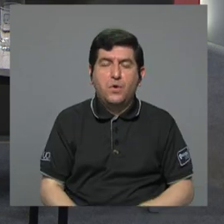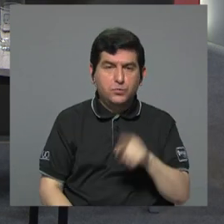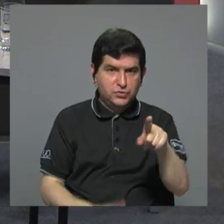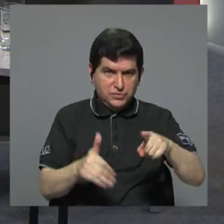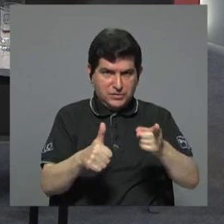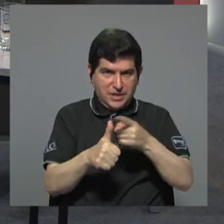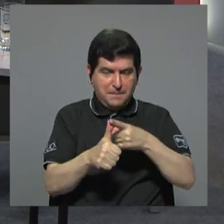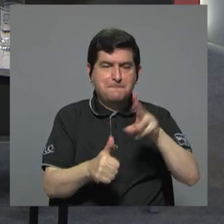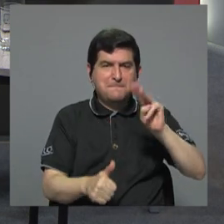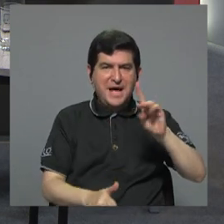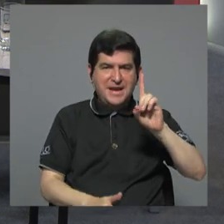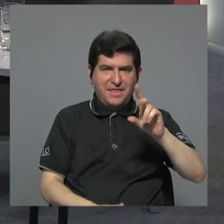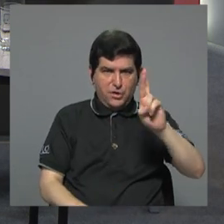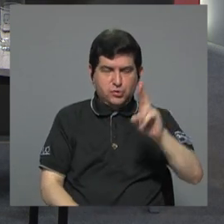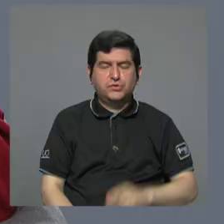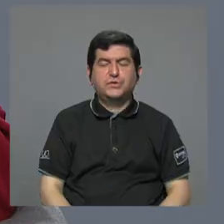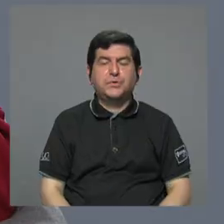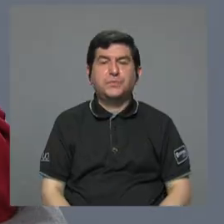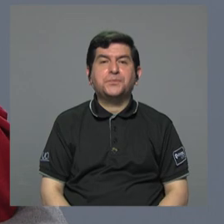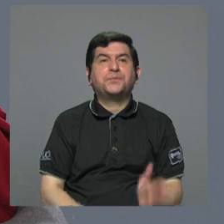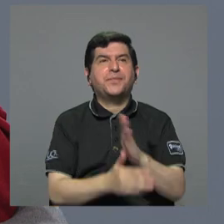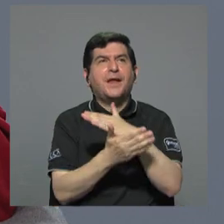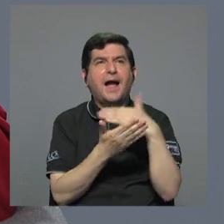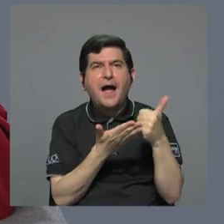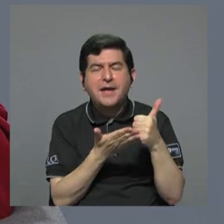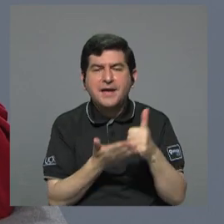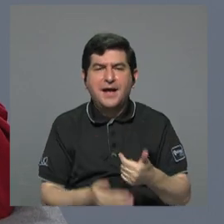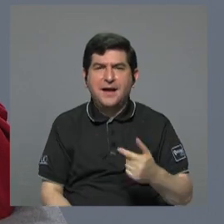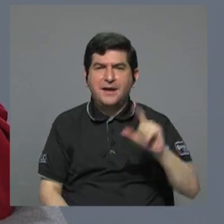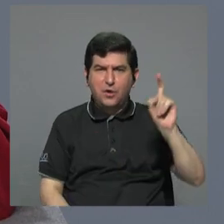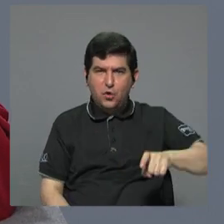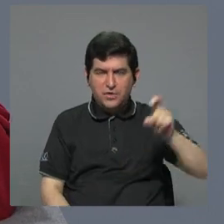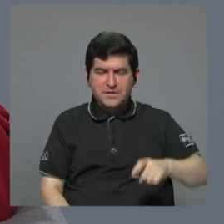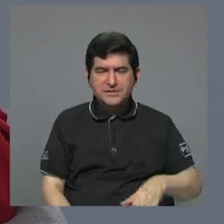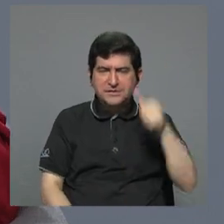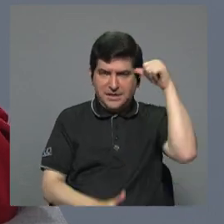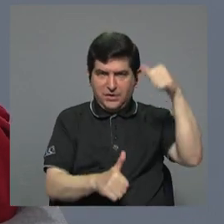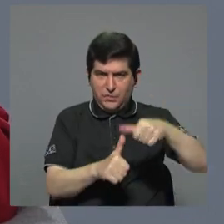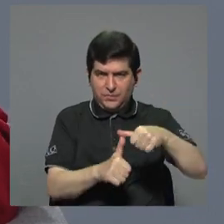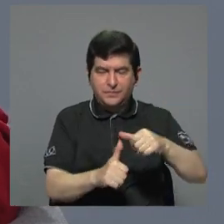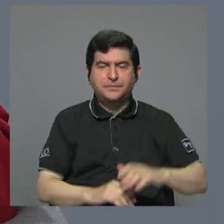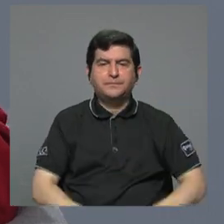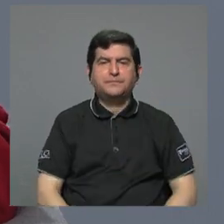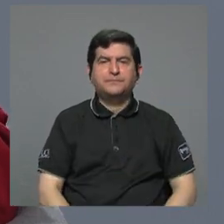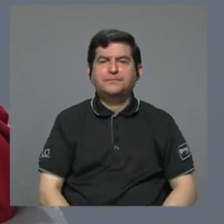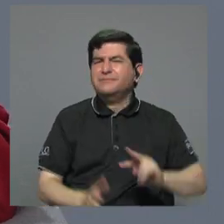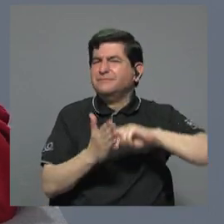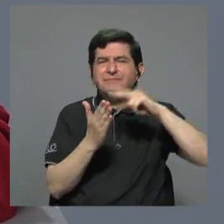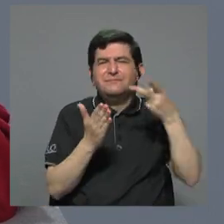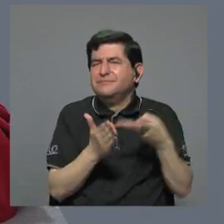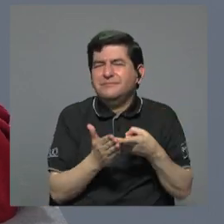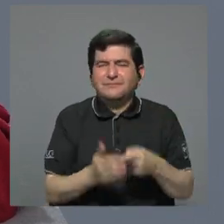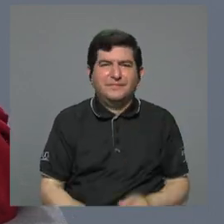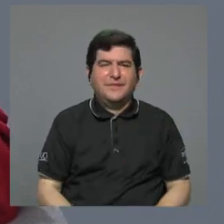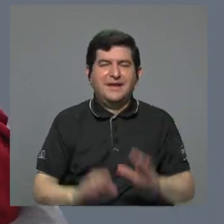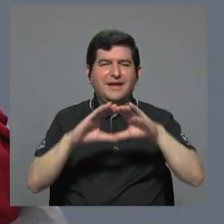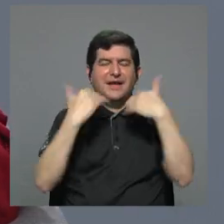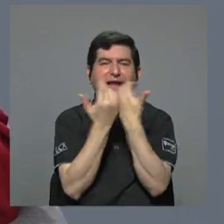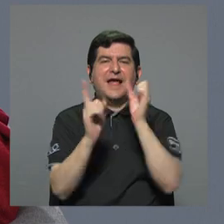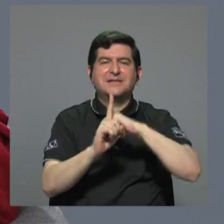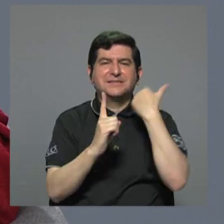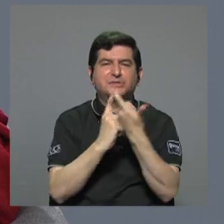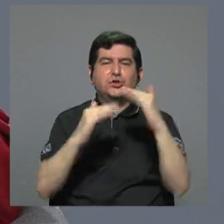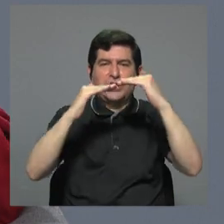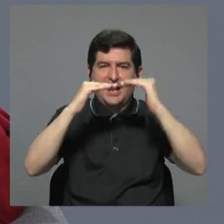Rocío. Sí, bueno, aquí también hay algo que tenemos que tomar. ¿Qué significan las clases sociales más